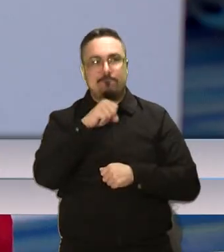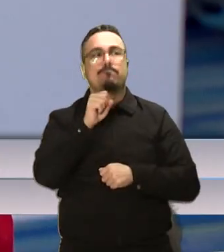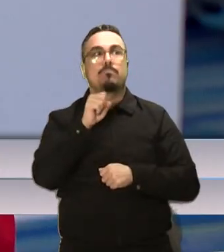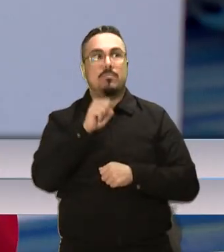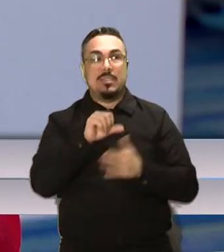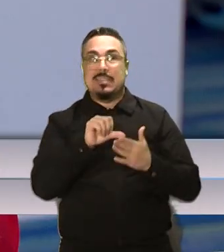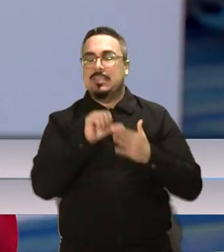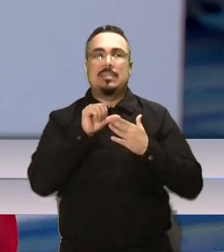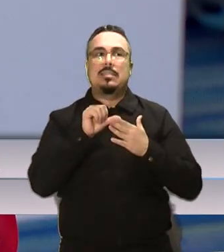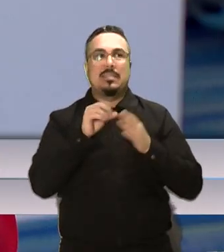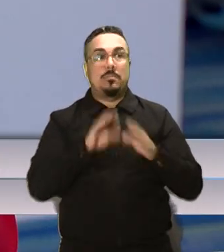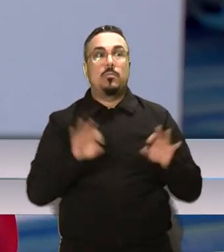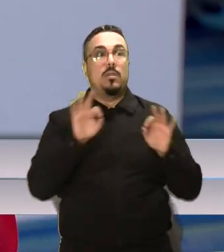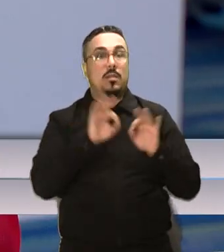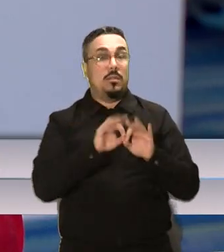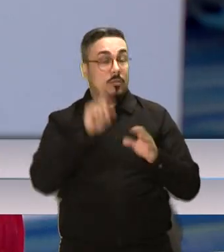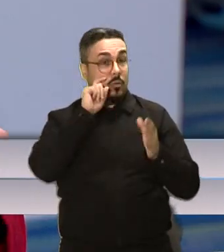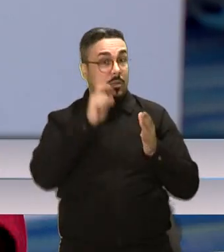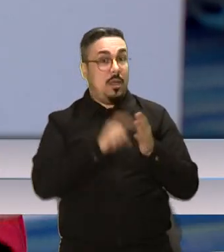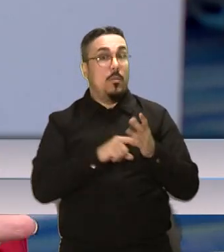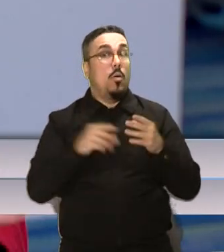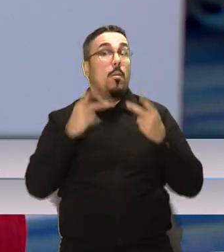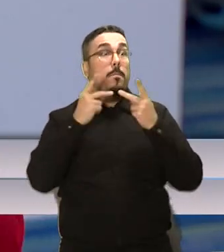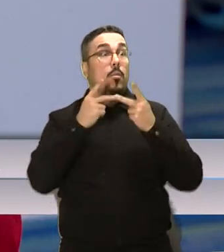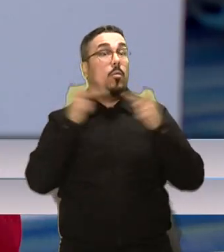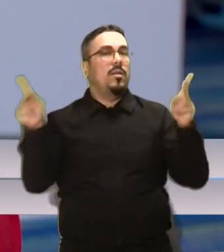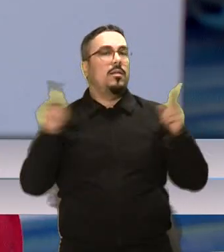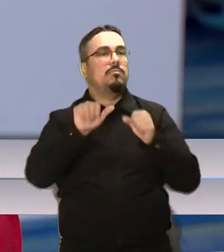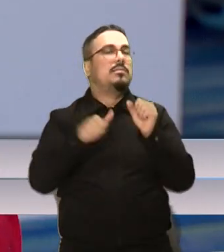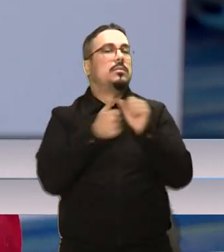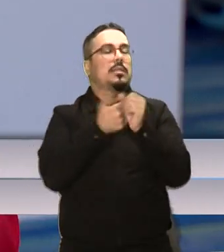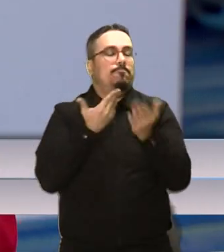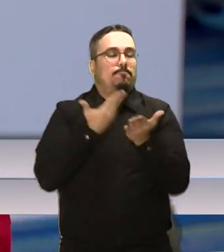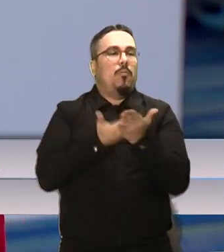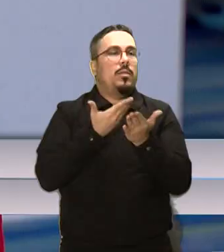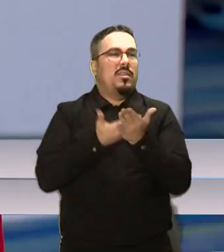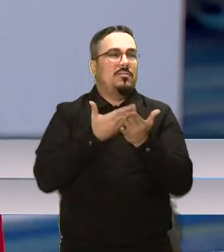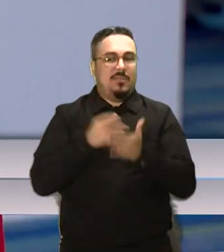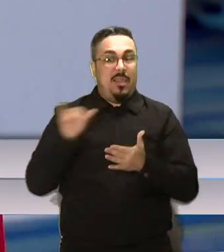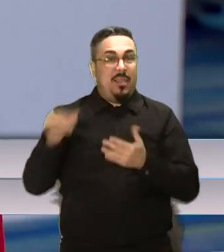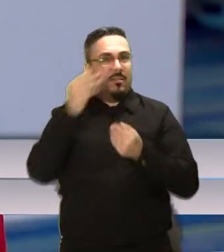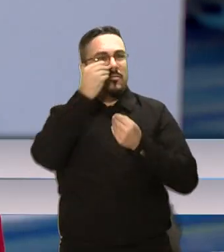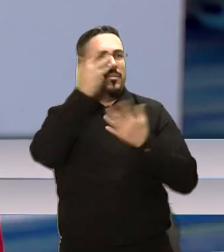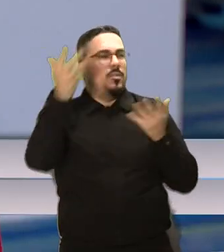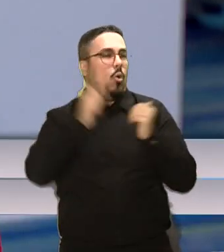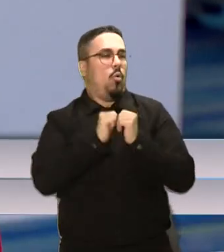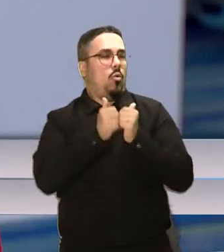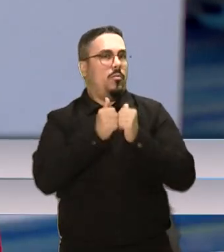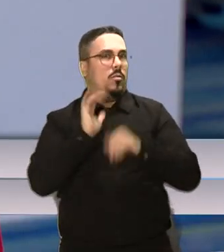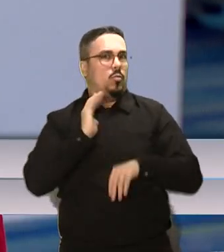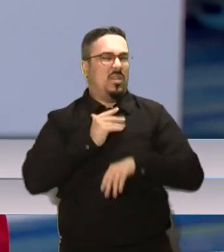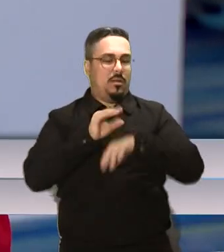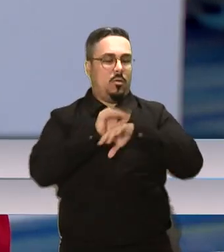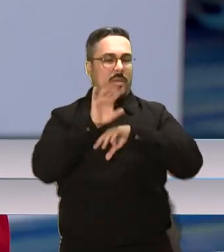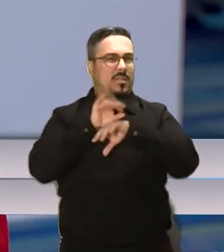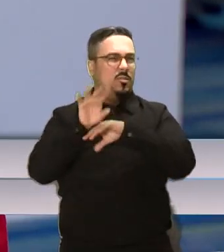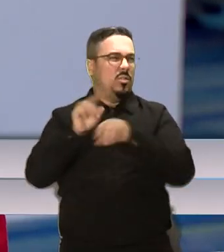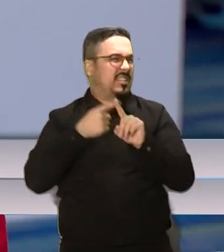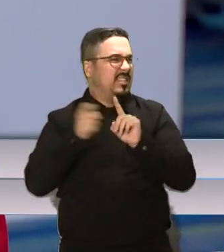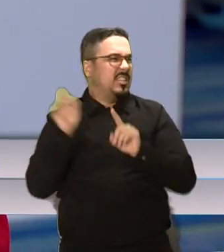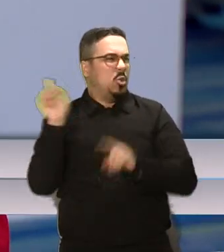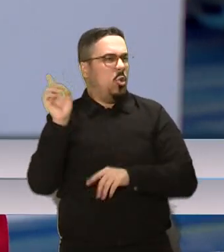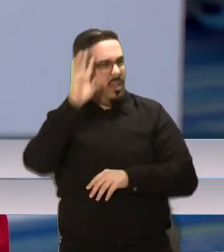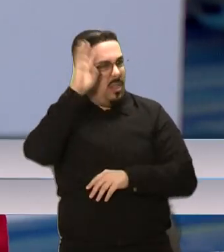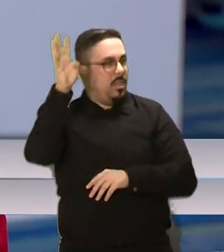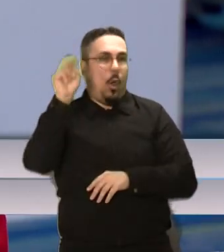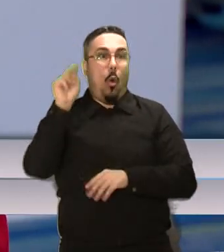que la política pública debe ser basada en evidencia, así que ahí está la información con la cual se establecen las recomendaciones. Así que los invitamos